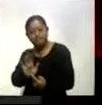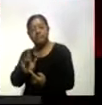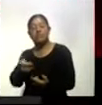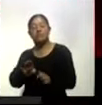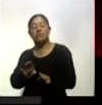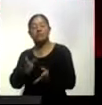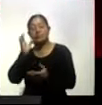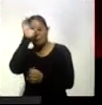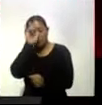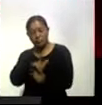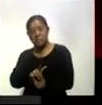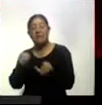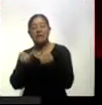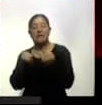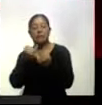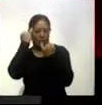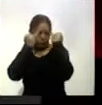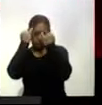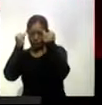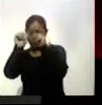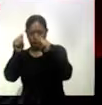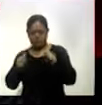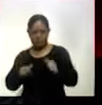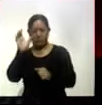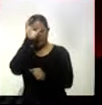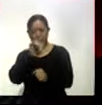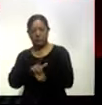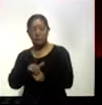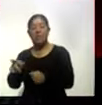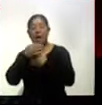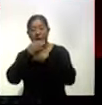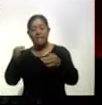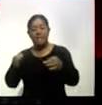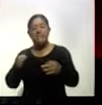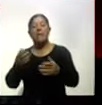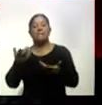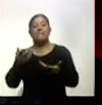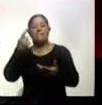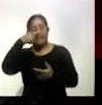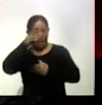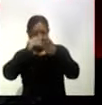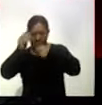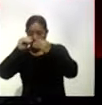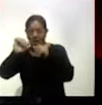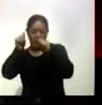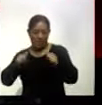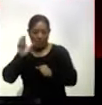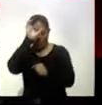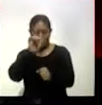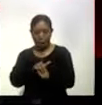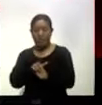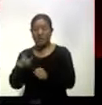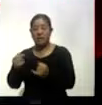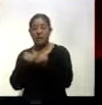desde y en torno a la creación artística y cultural, que fomenten la formación y capacitación artística y cultural, propicien